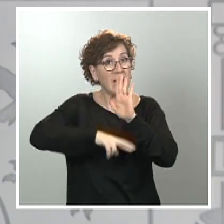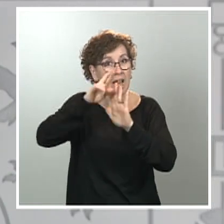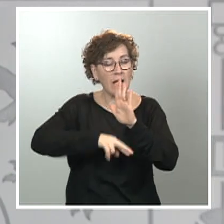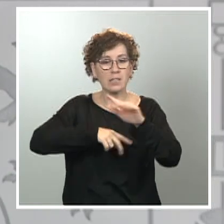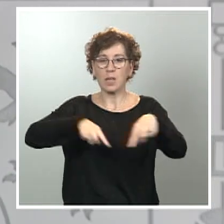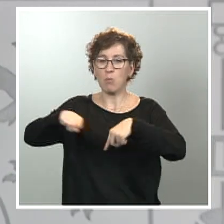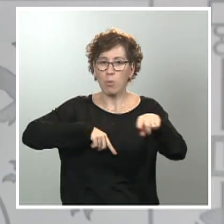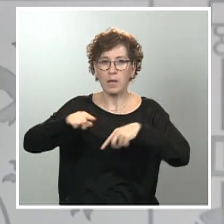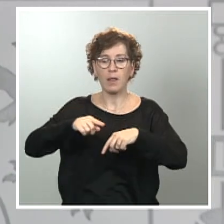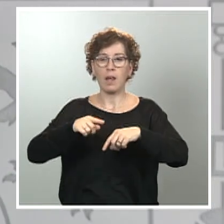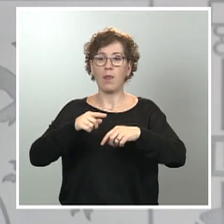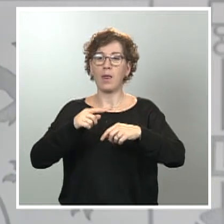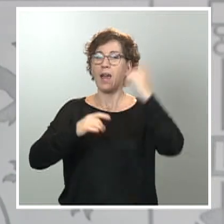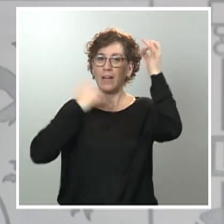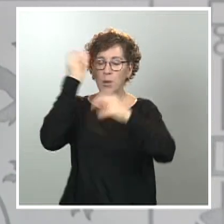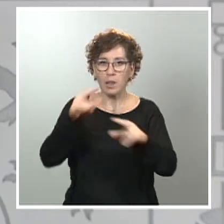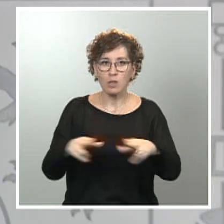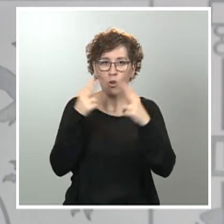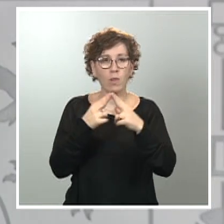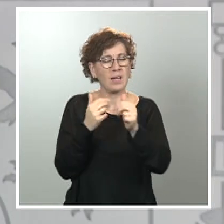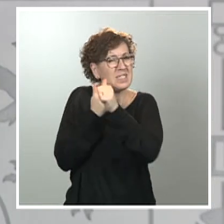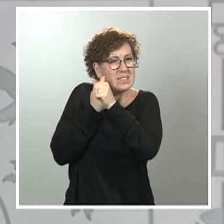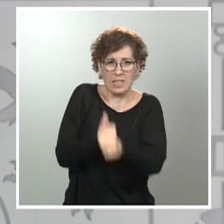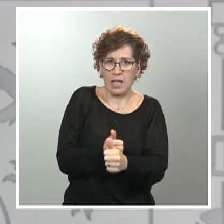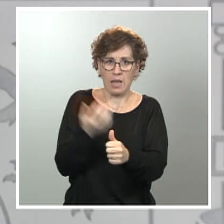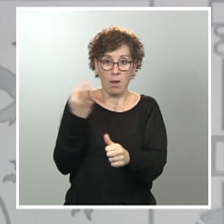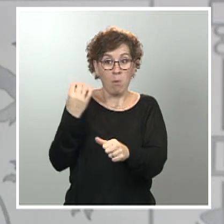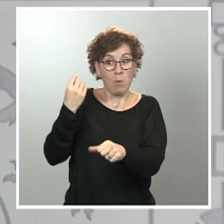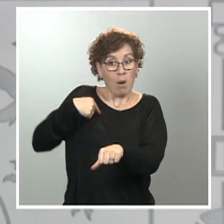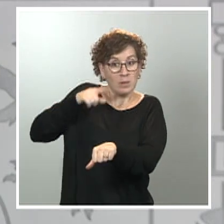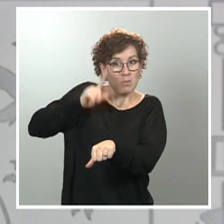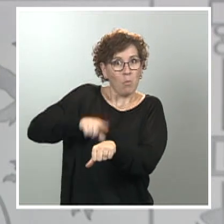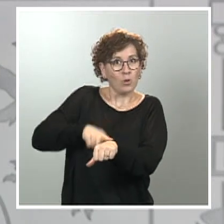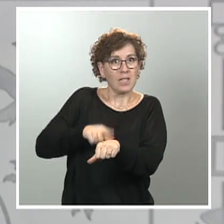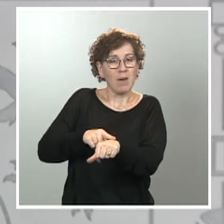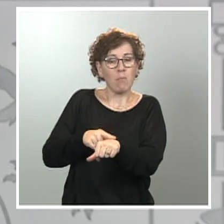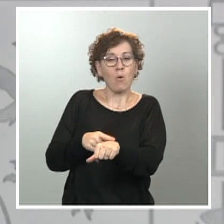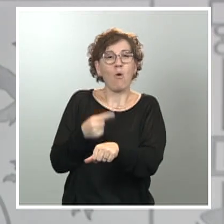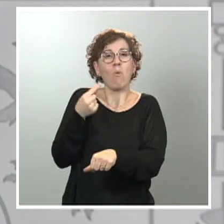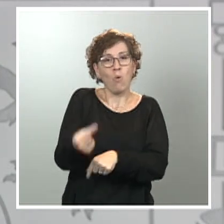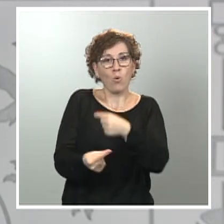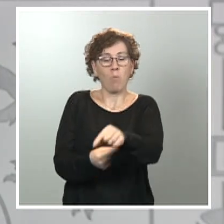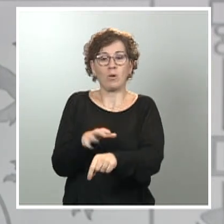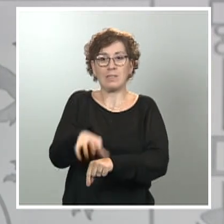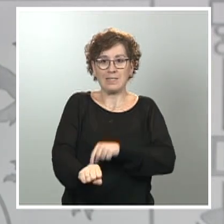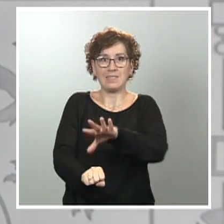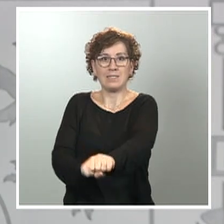actividad social para mantener a raya el virus, a la vez que recuperamos palmo a palmo espacios de movilidad y actividad social. ¡Gracias!